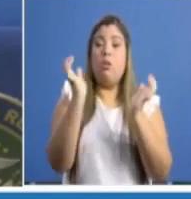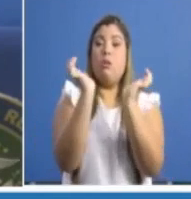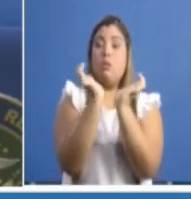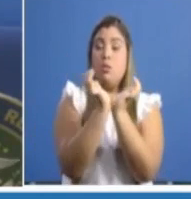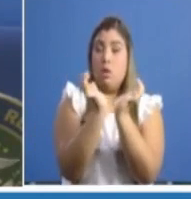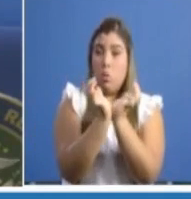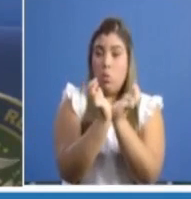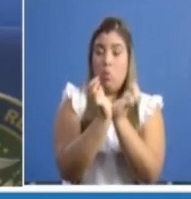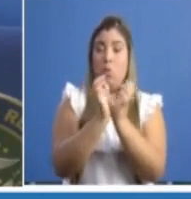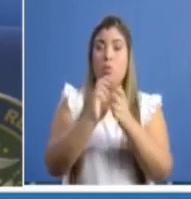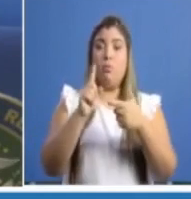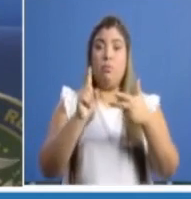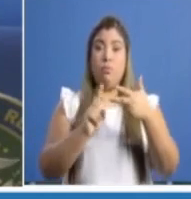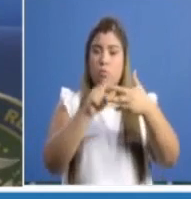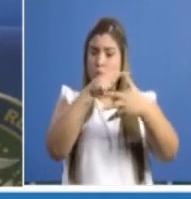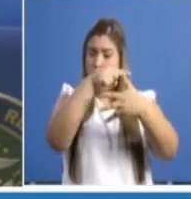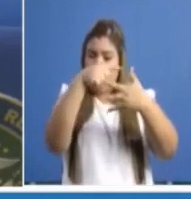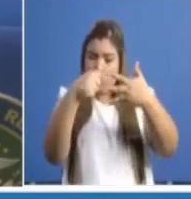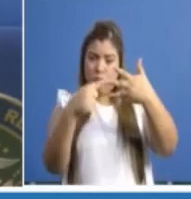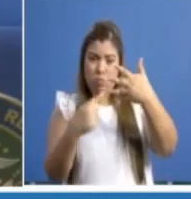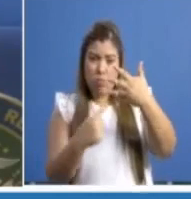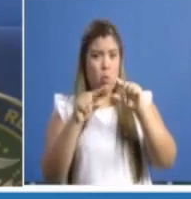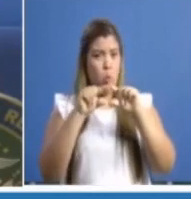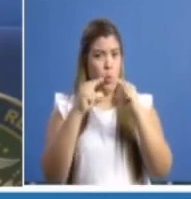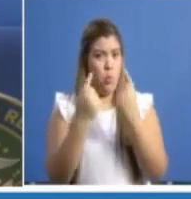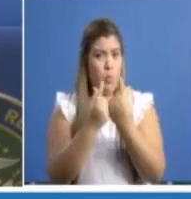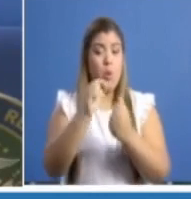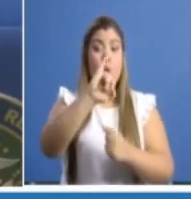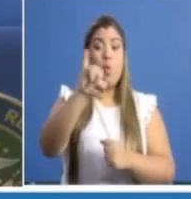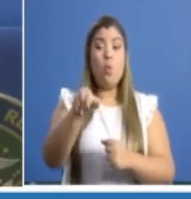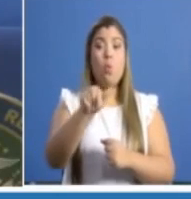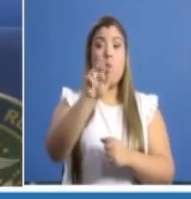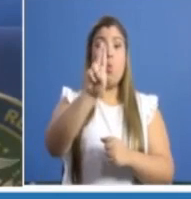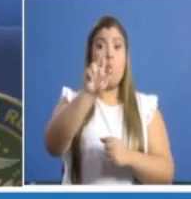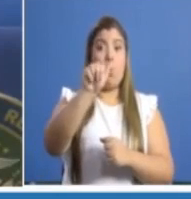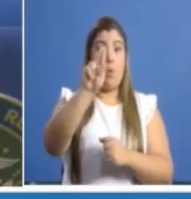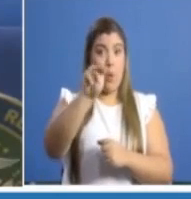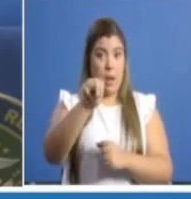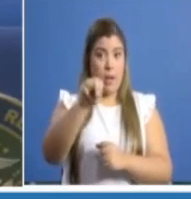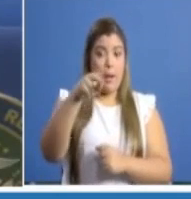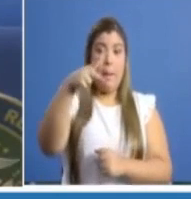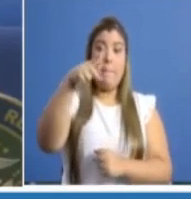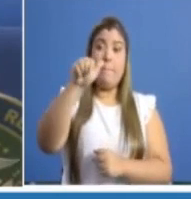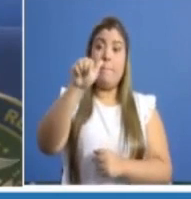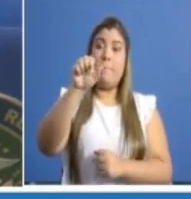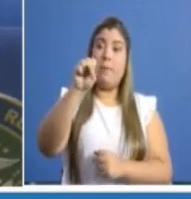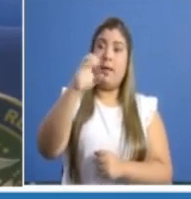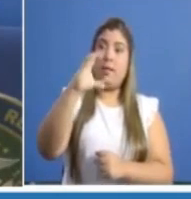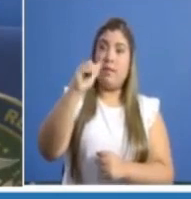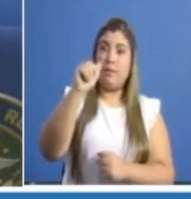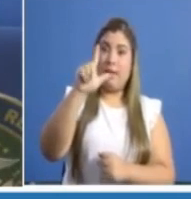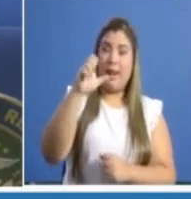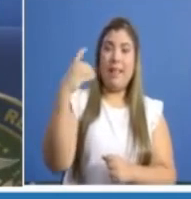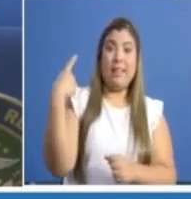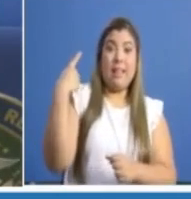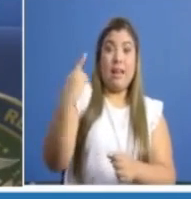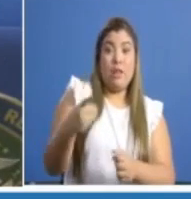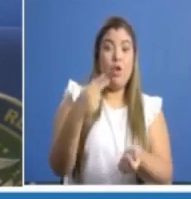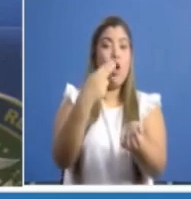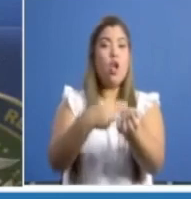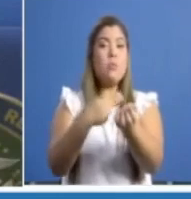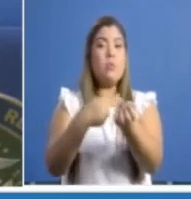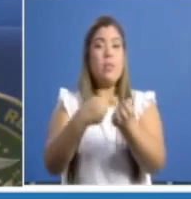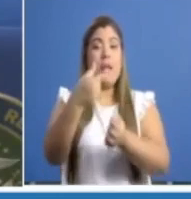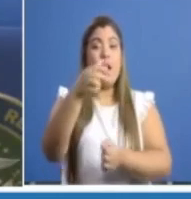Enrique Lao Cortés, Juan Pascale, Director del Instituto Conmemorativo Gorgas y el Cuerpo